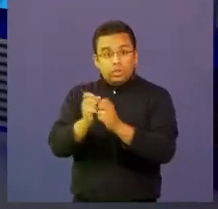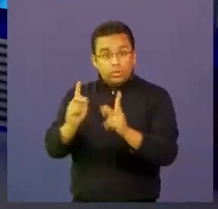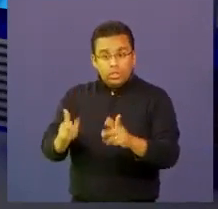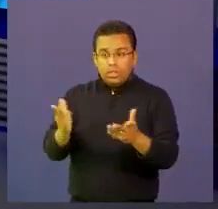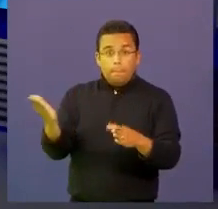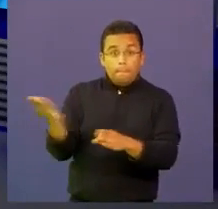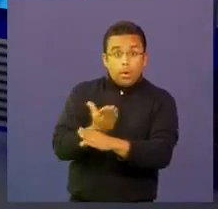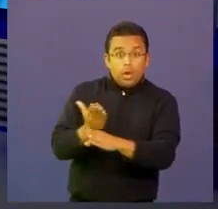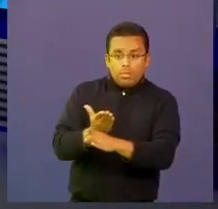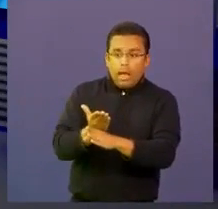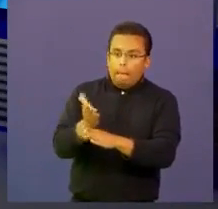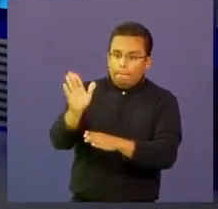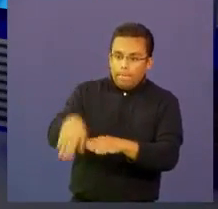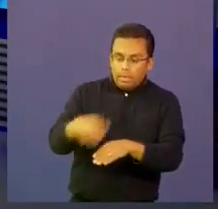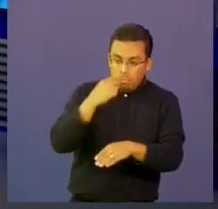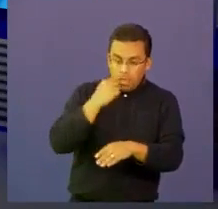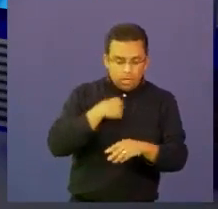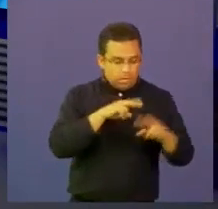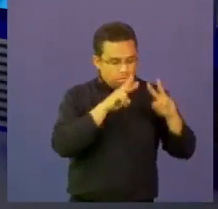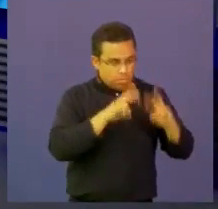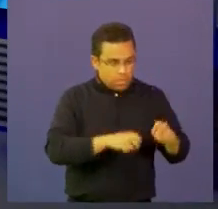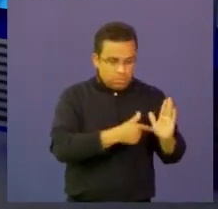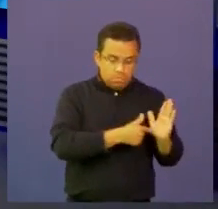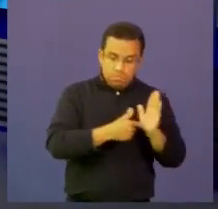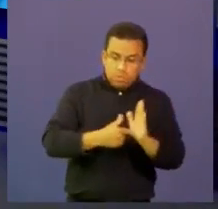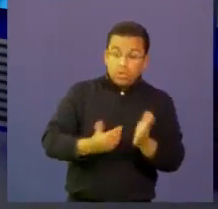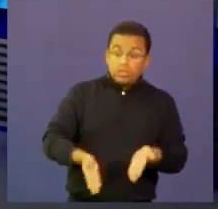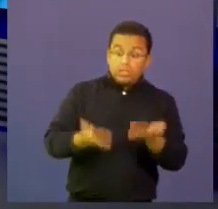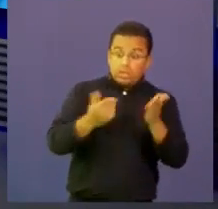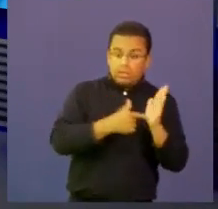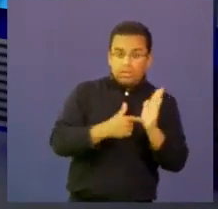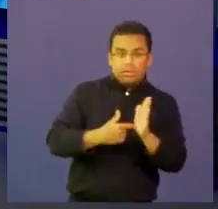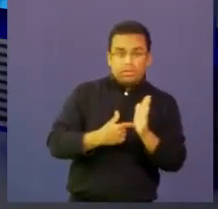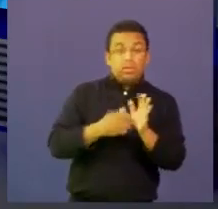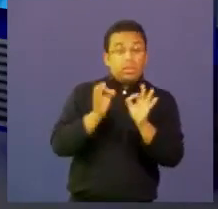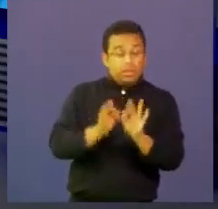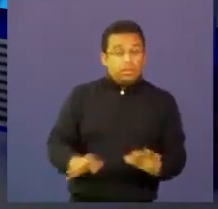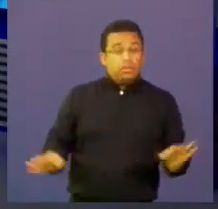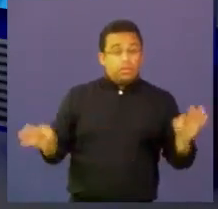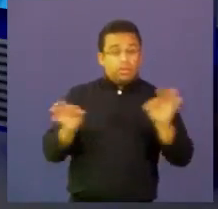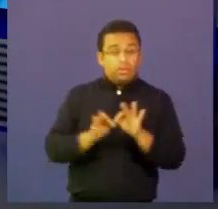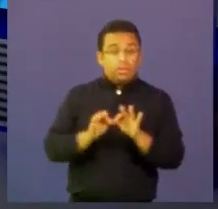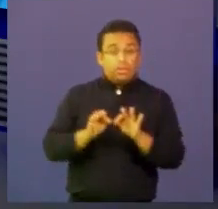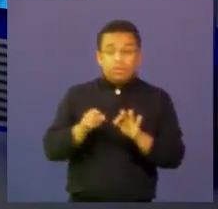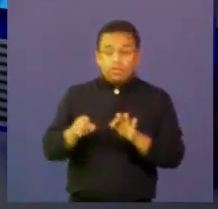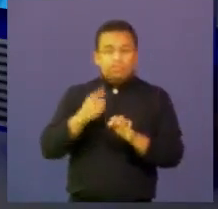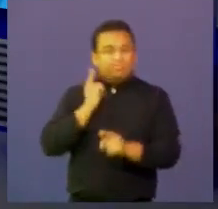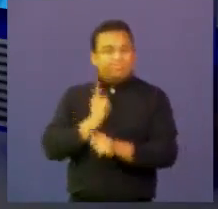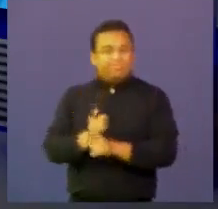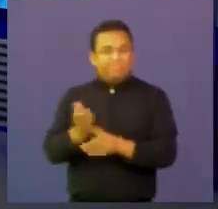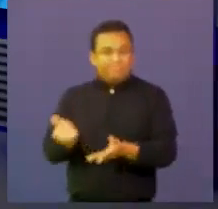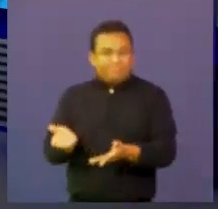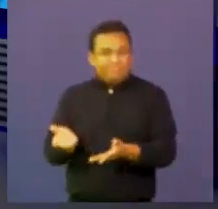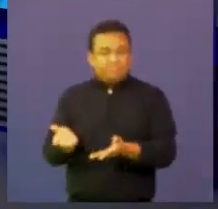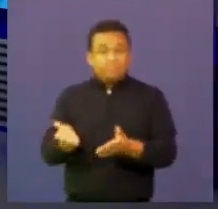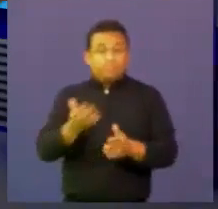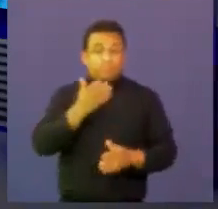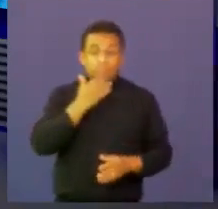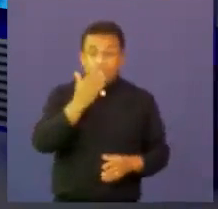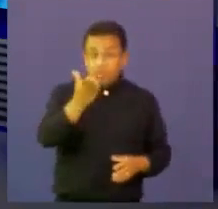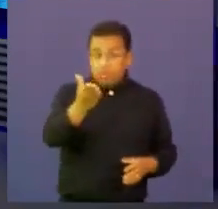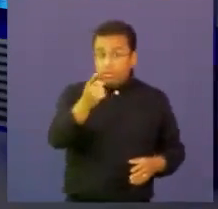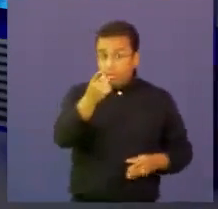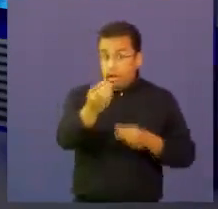utilizando elementos de investigación, es fundamental para lograr dinámicas diferentes. Si usted tiene, si usted hace una